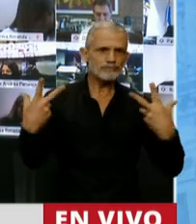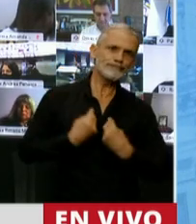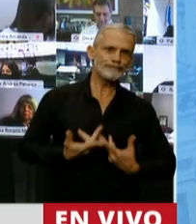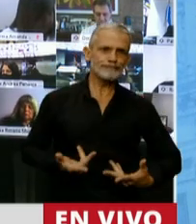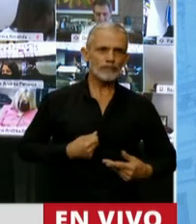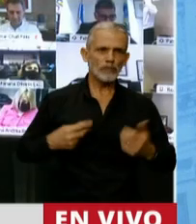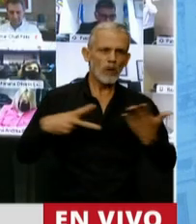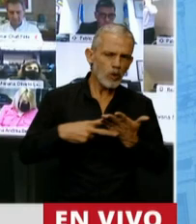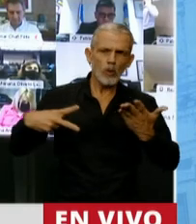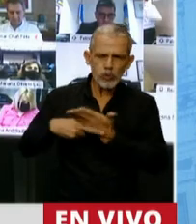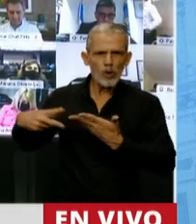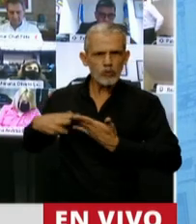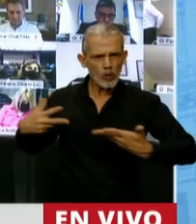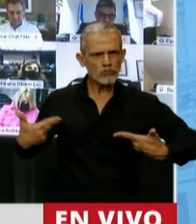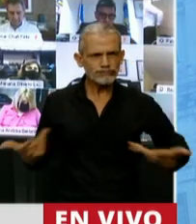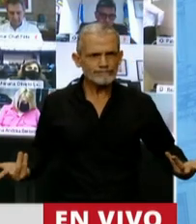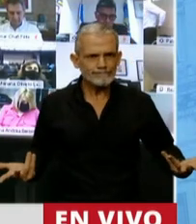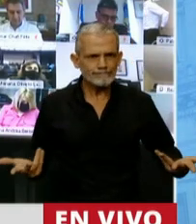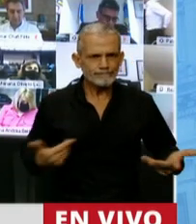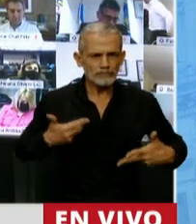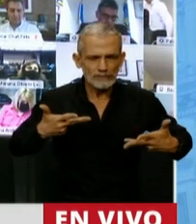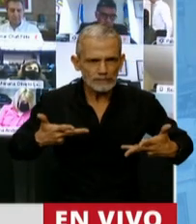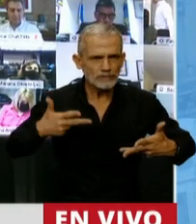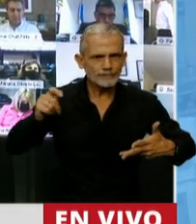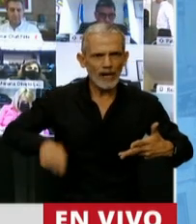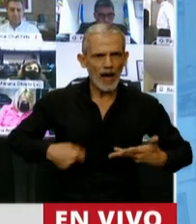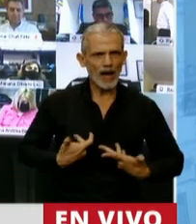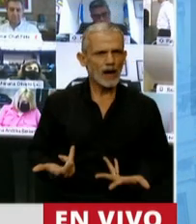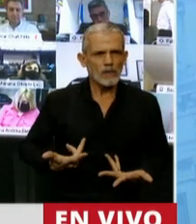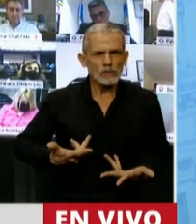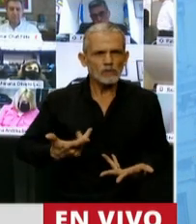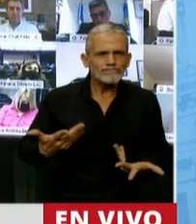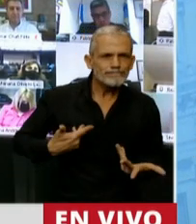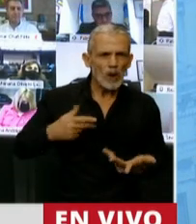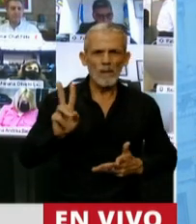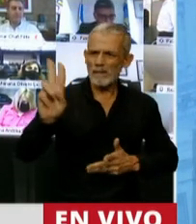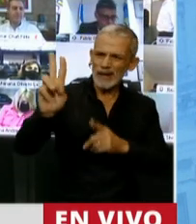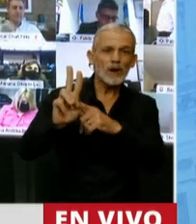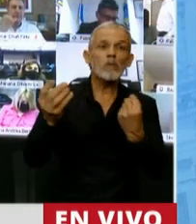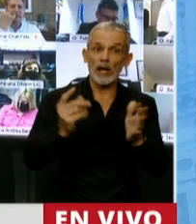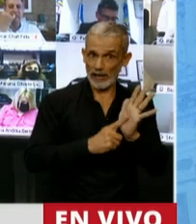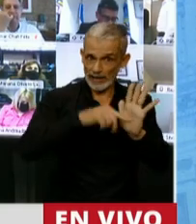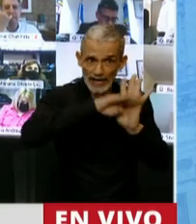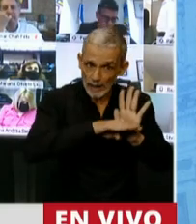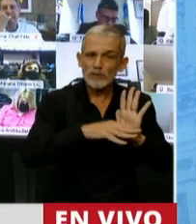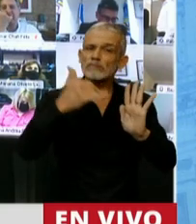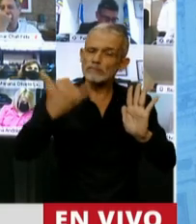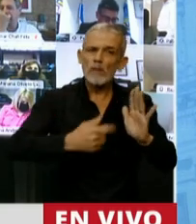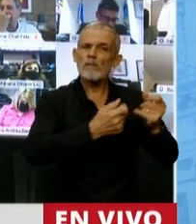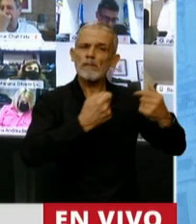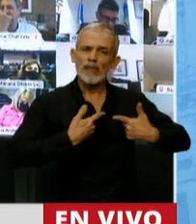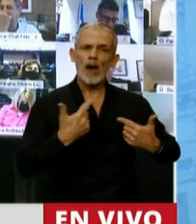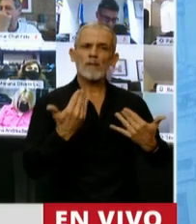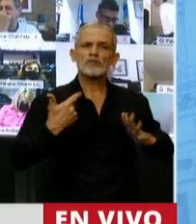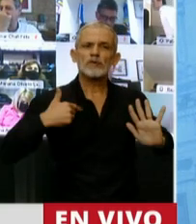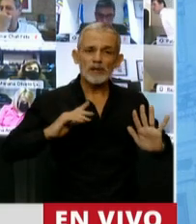constante y persistentemente interrumpido. Y la cuestión de privilegio tiene que ver, porque el reglamento, presidente, le otorga